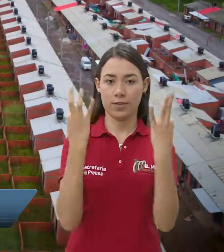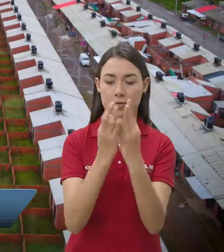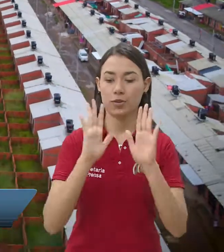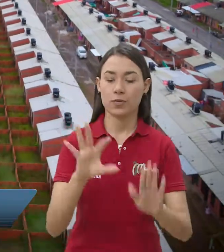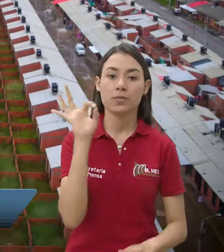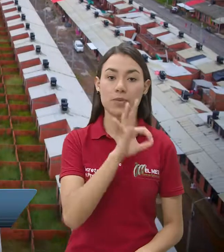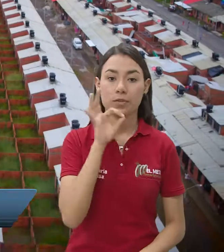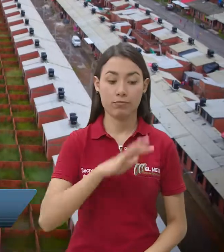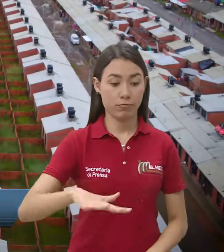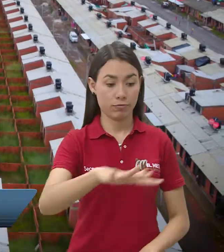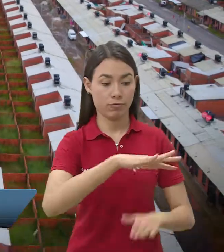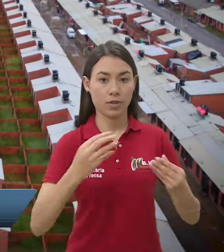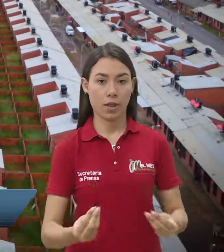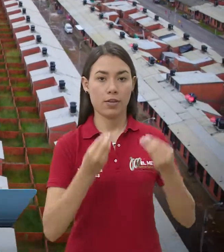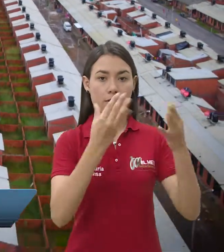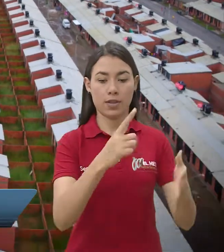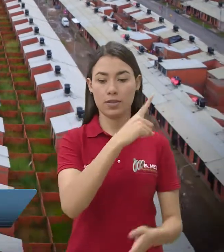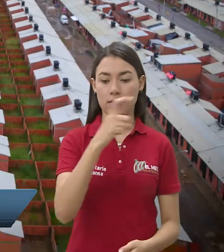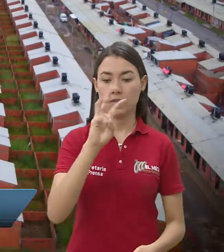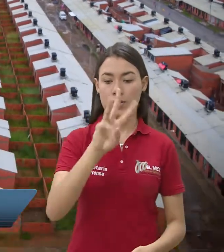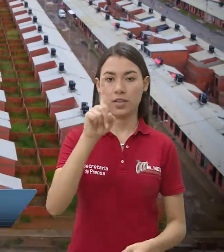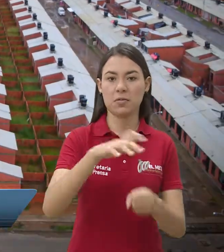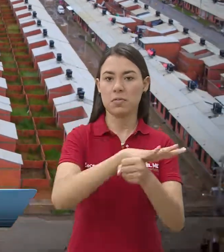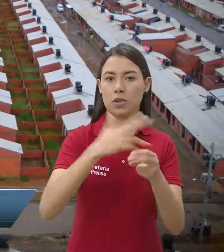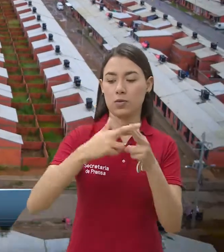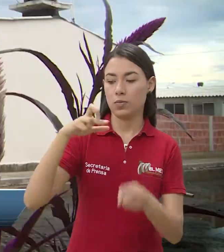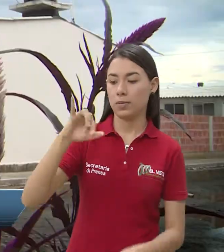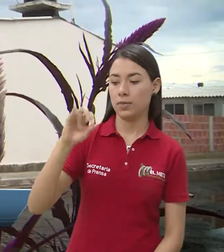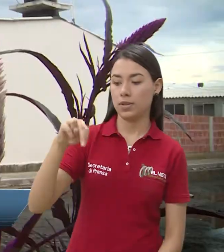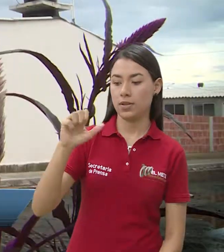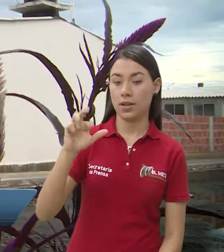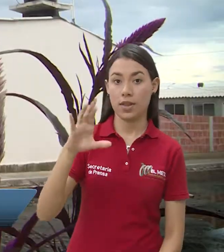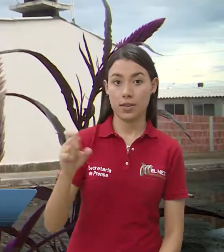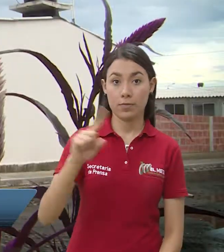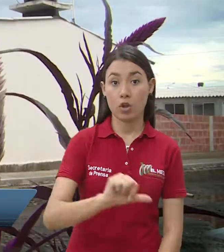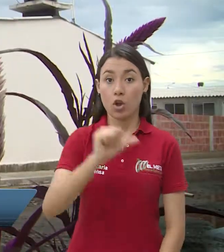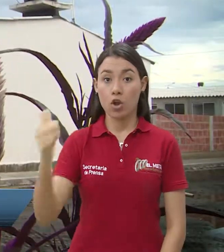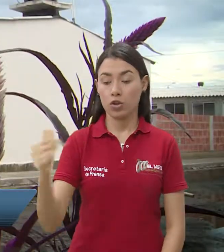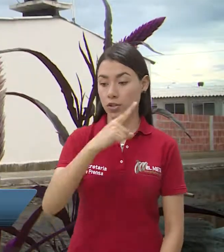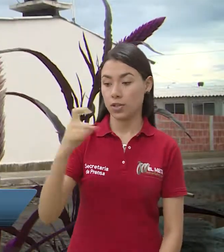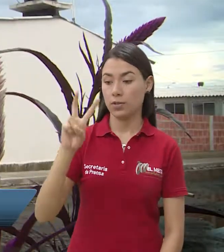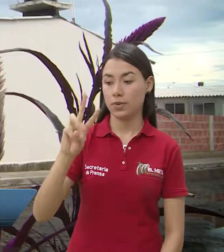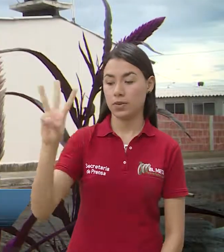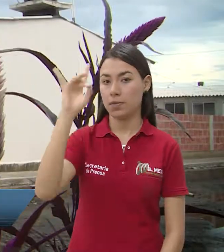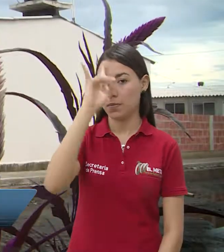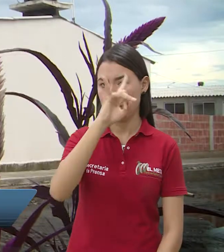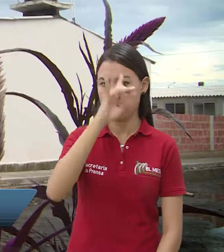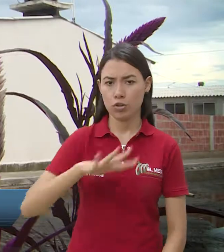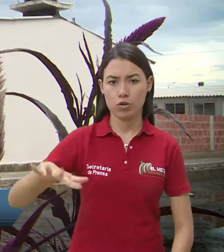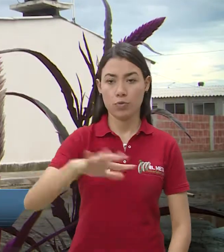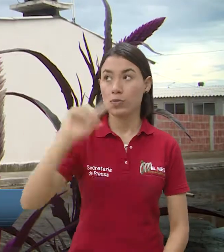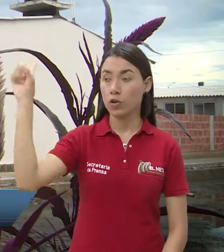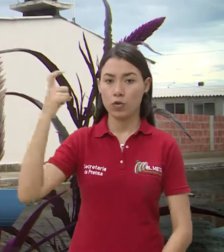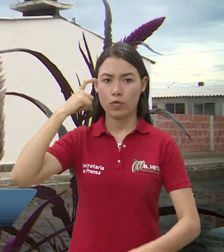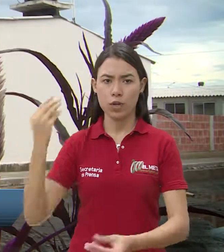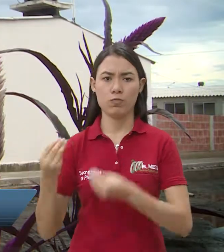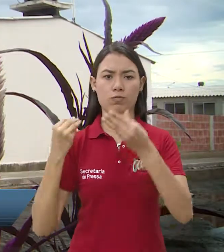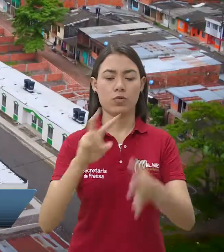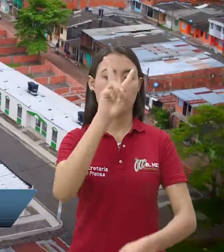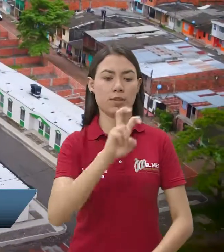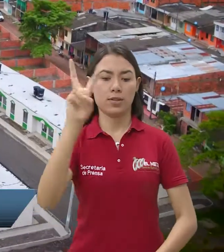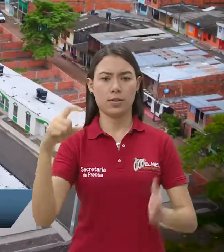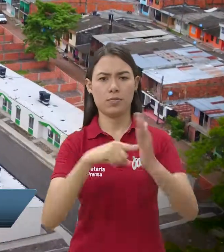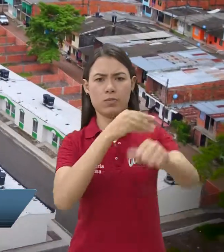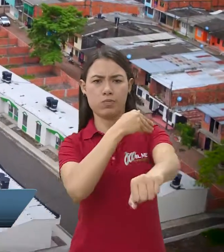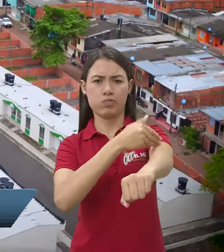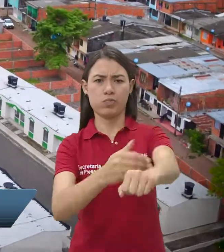259 familias en Villavicencio reciben casa, 136 en Pinares de Oriente y 123 en La Madrid. La Gobernación aportó